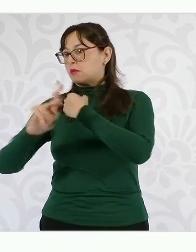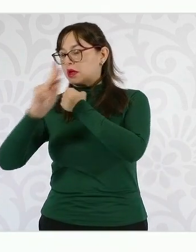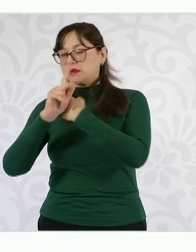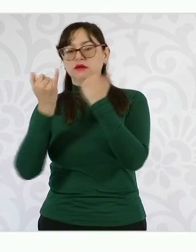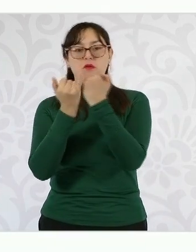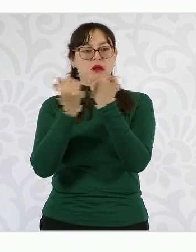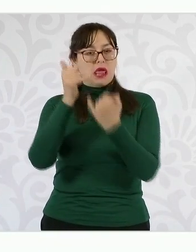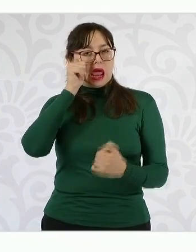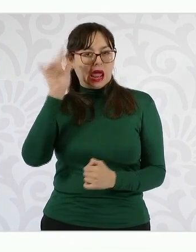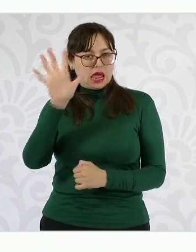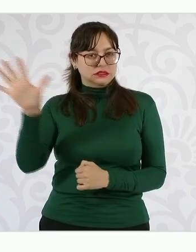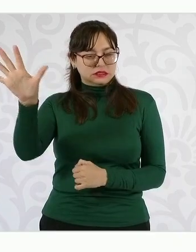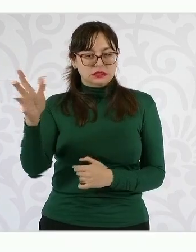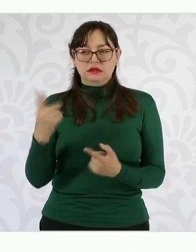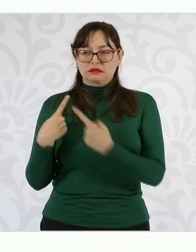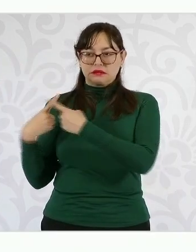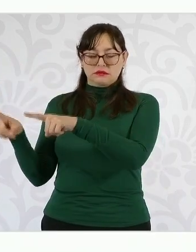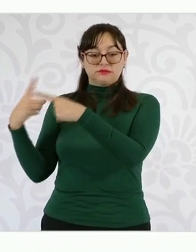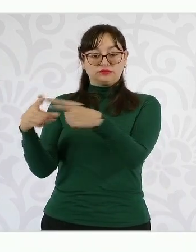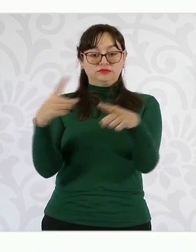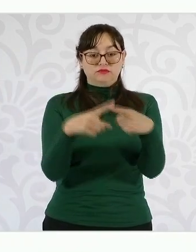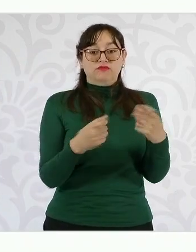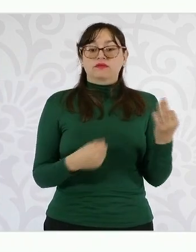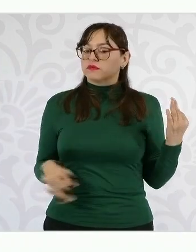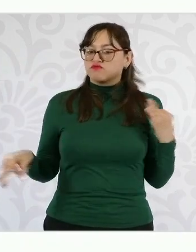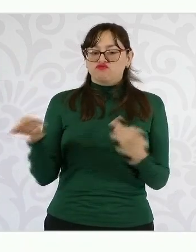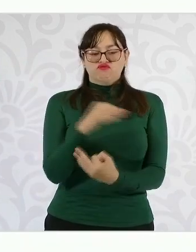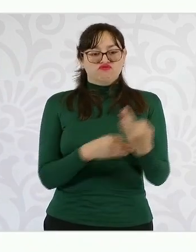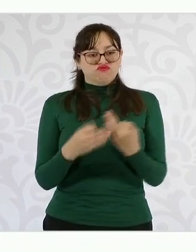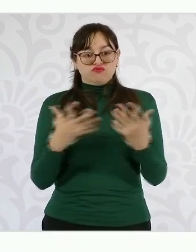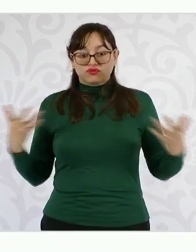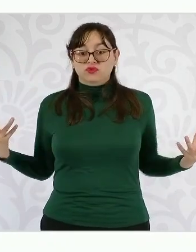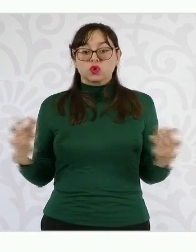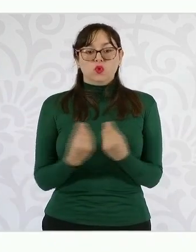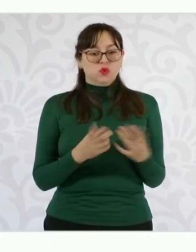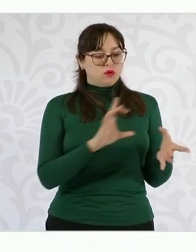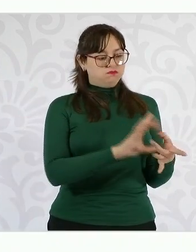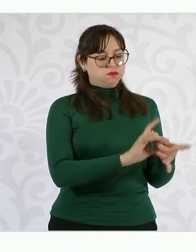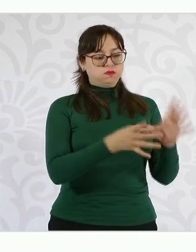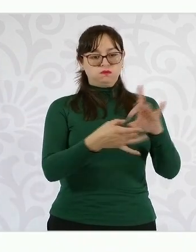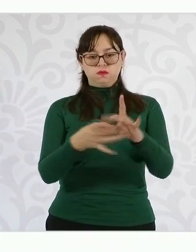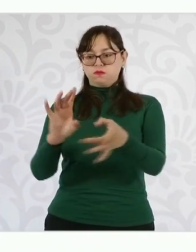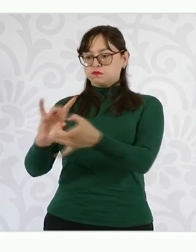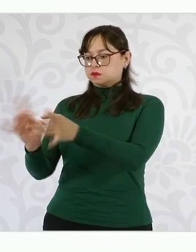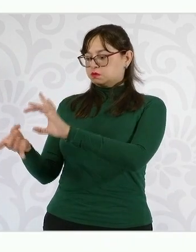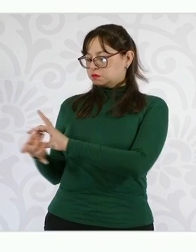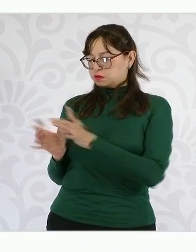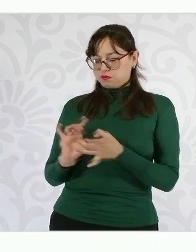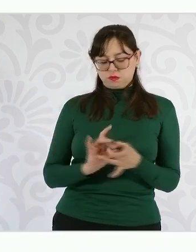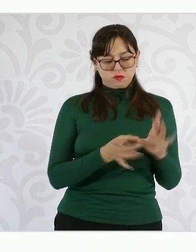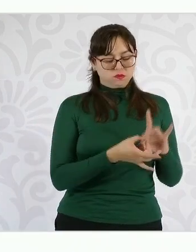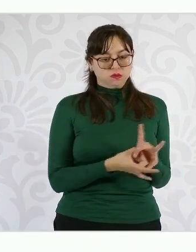Corea del Sur, otros aliados, han construido uno de los conglomerados industriales y tecnológicos con